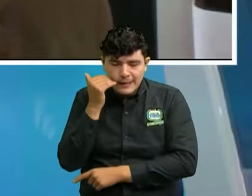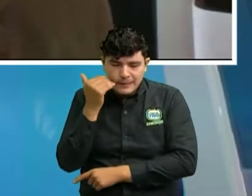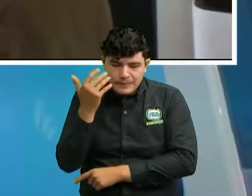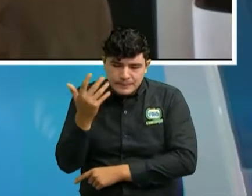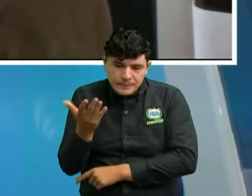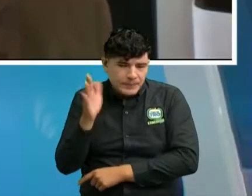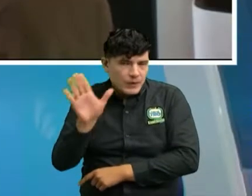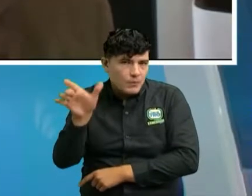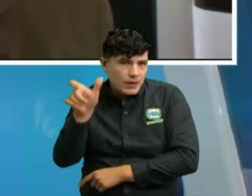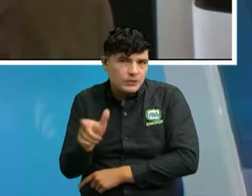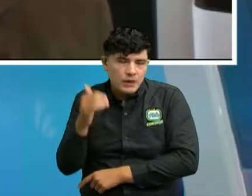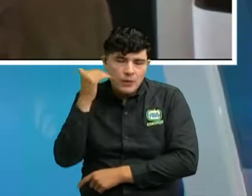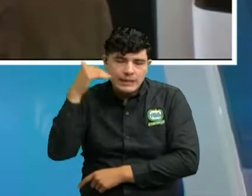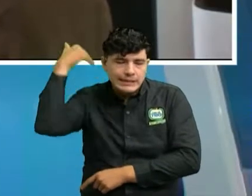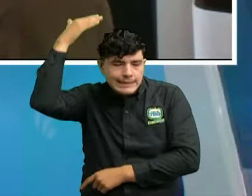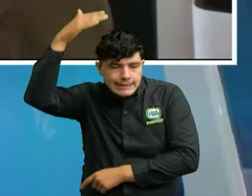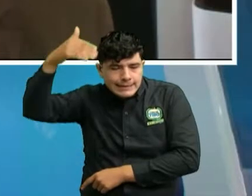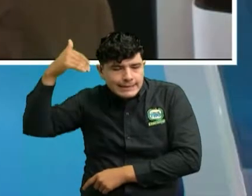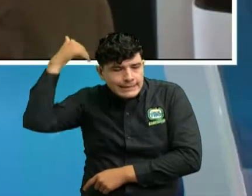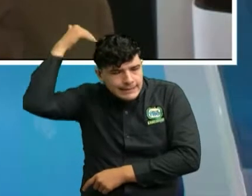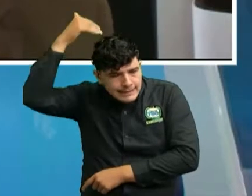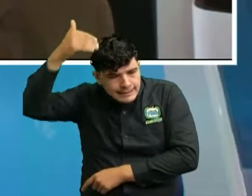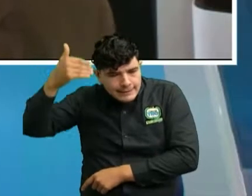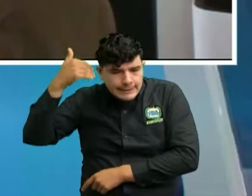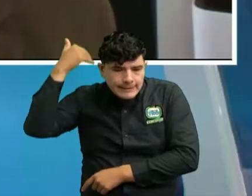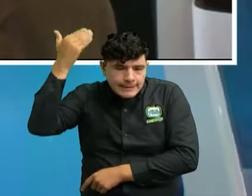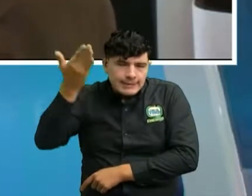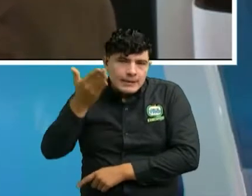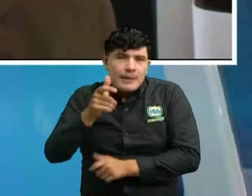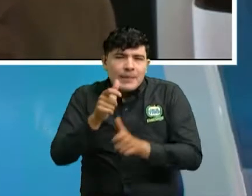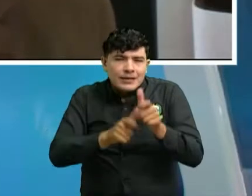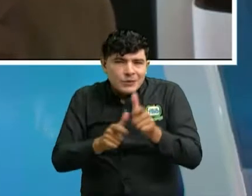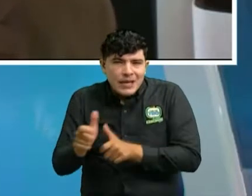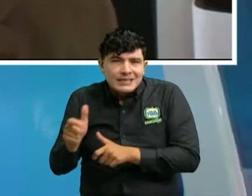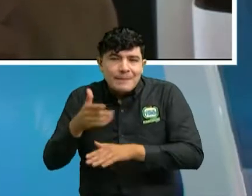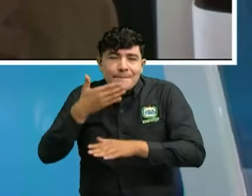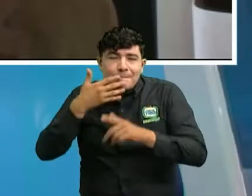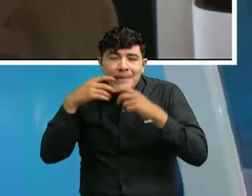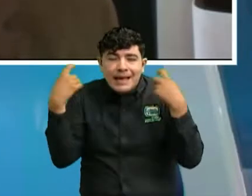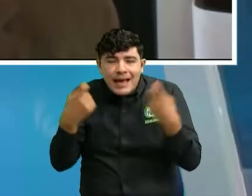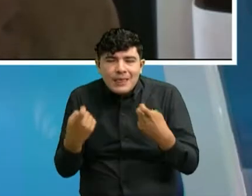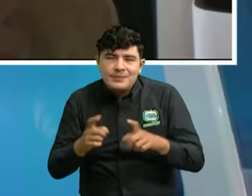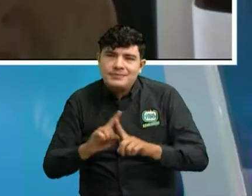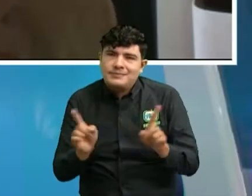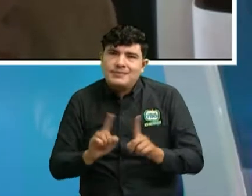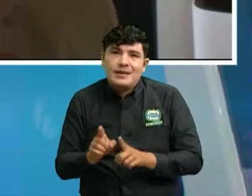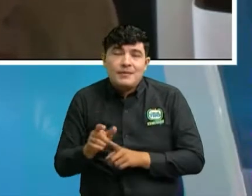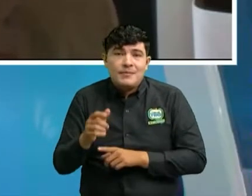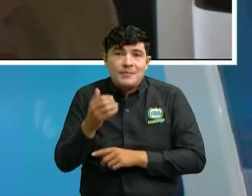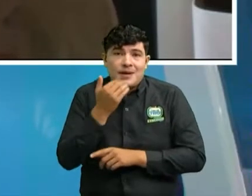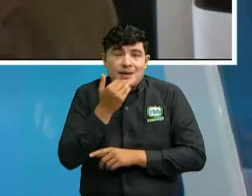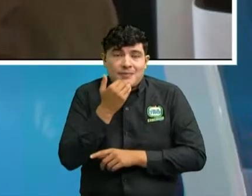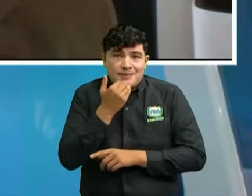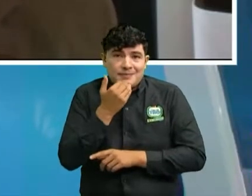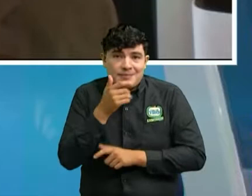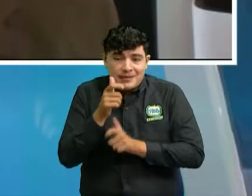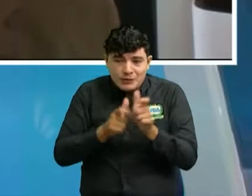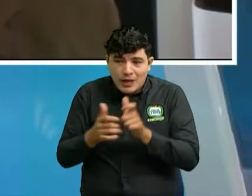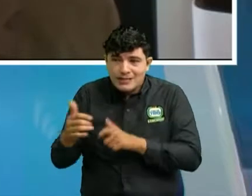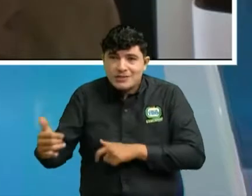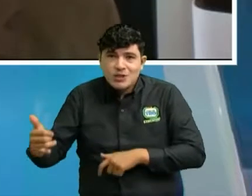muy inocentemente, pero que es uno de los pecados que no debemos cometer, y es el brindar la información por vía telefónica,